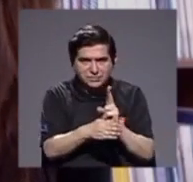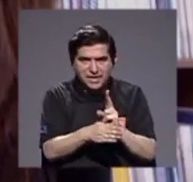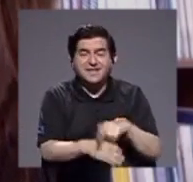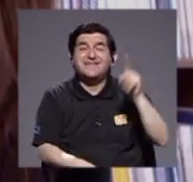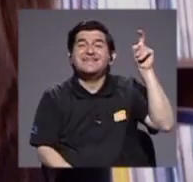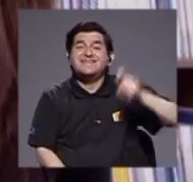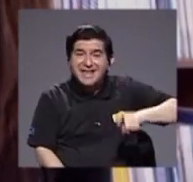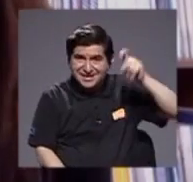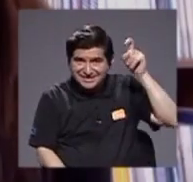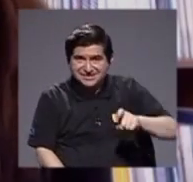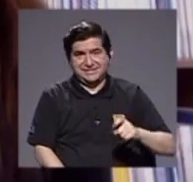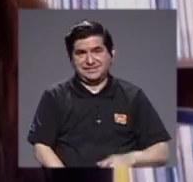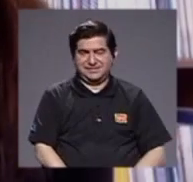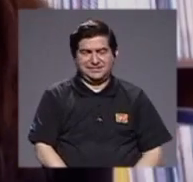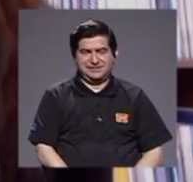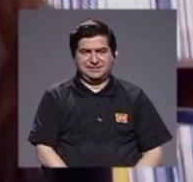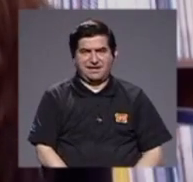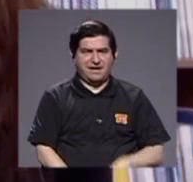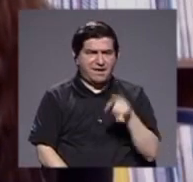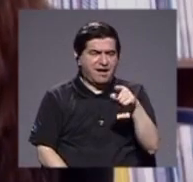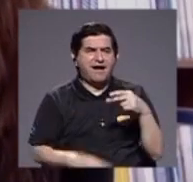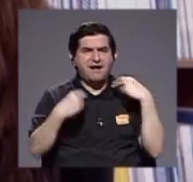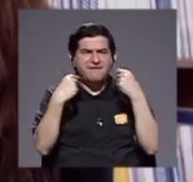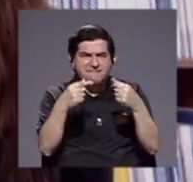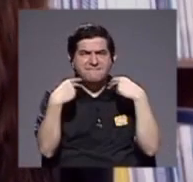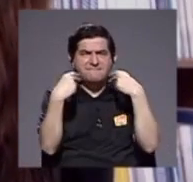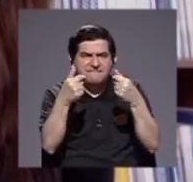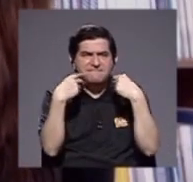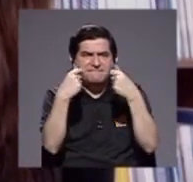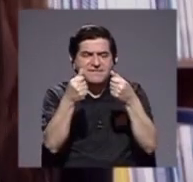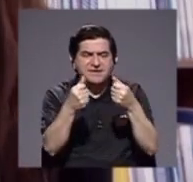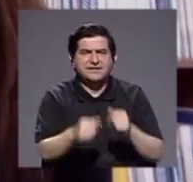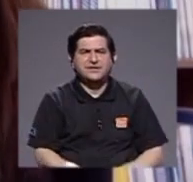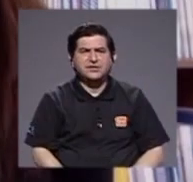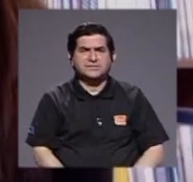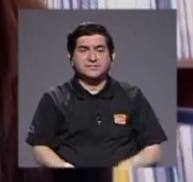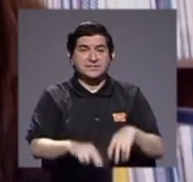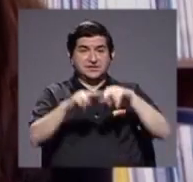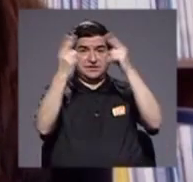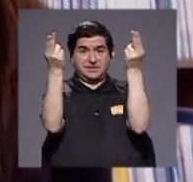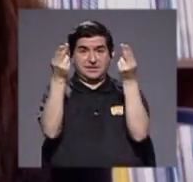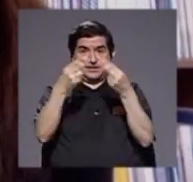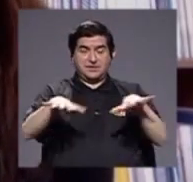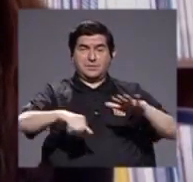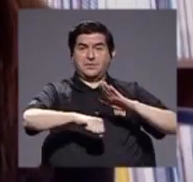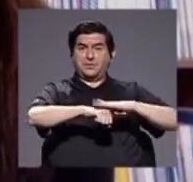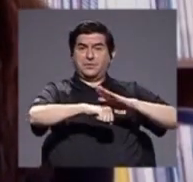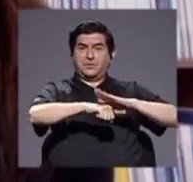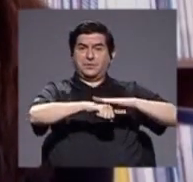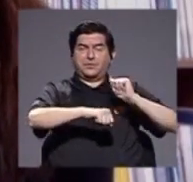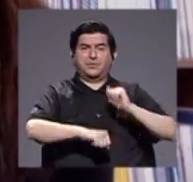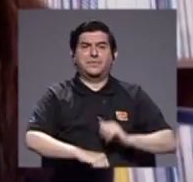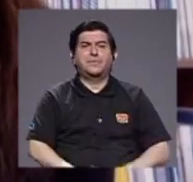necesita efectivamente una velocidad de internet que permita